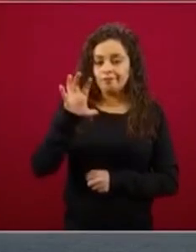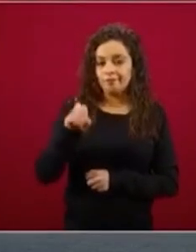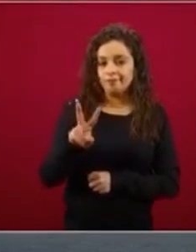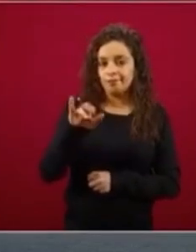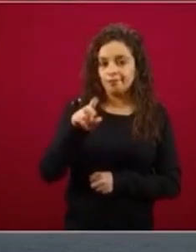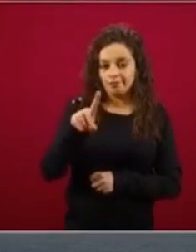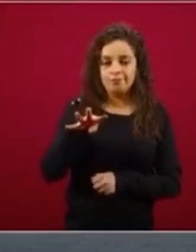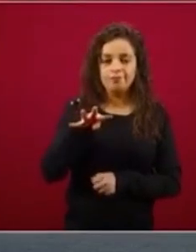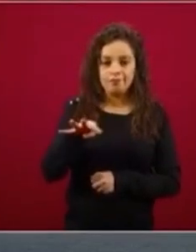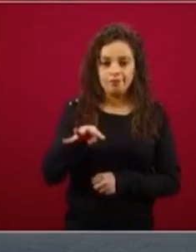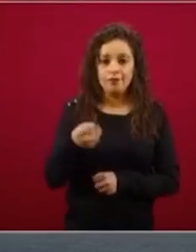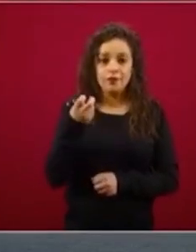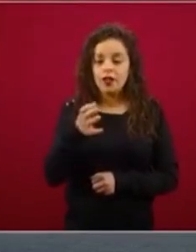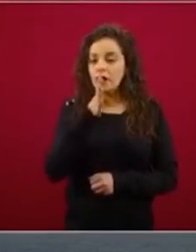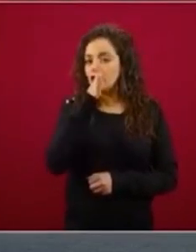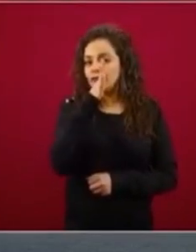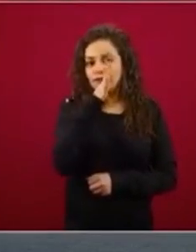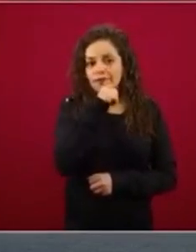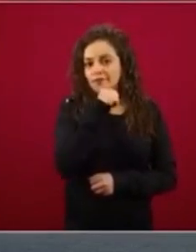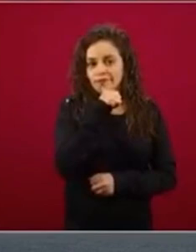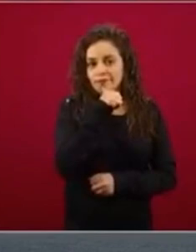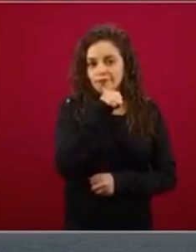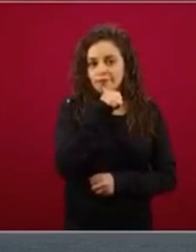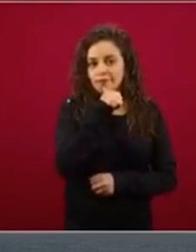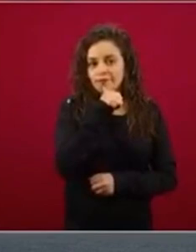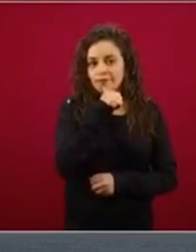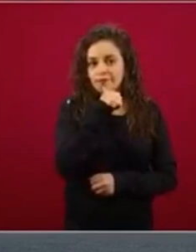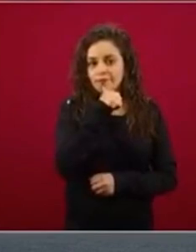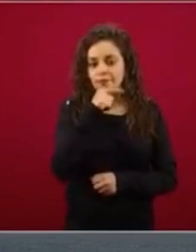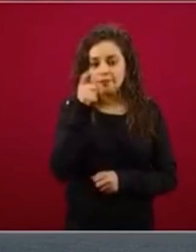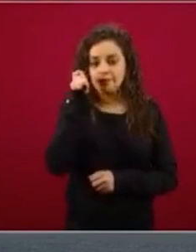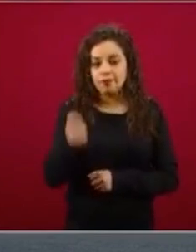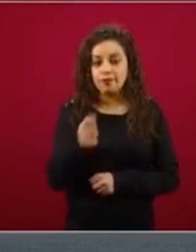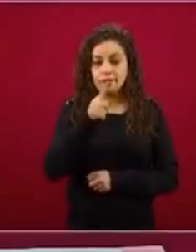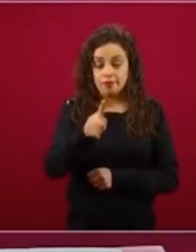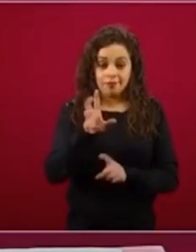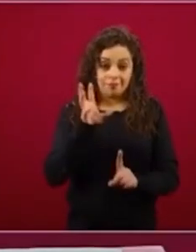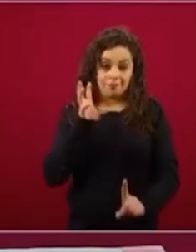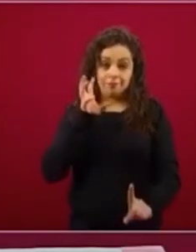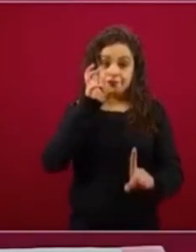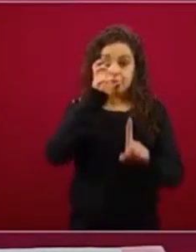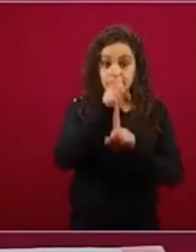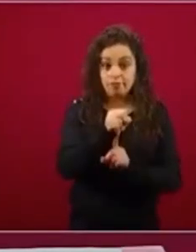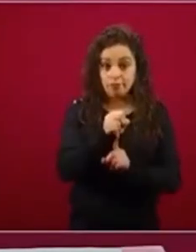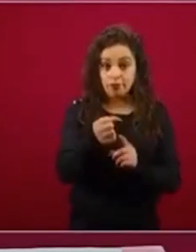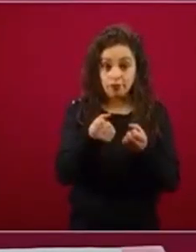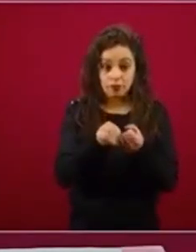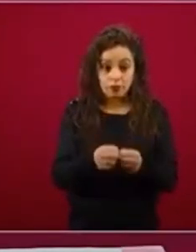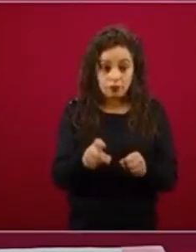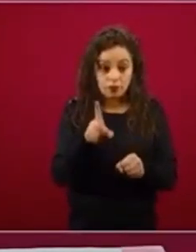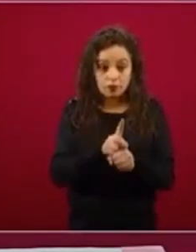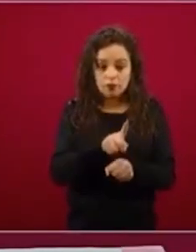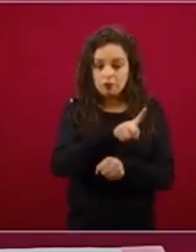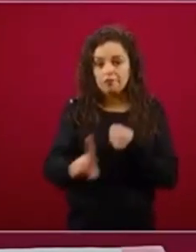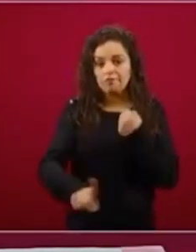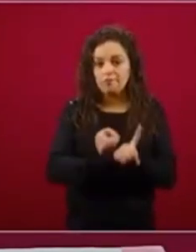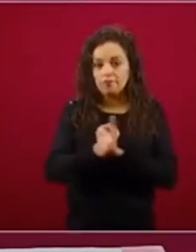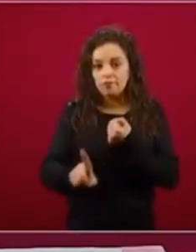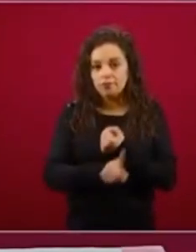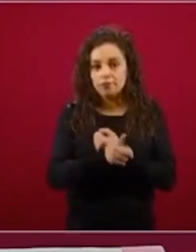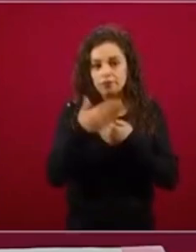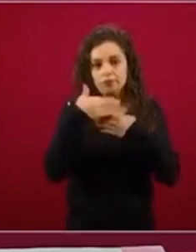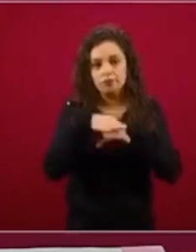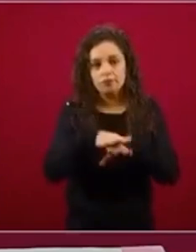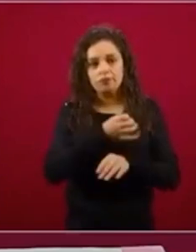permitirnos que aunado a los retos que está enfrentando nuestra sociedad, de los problemas de salud, de los